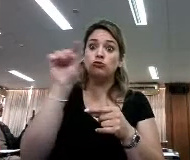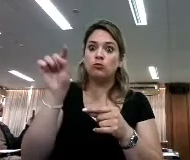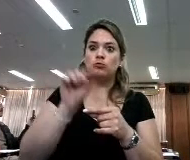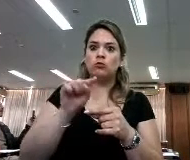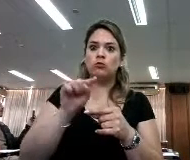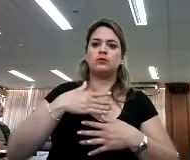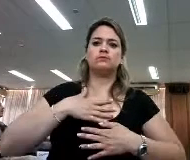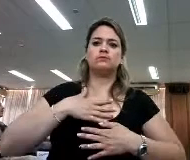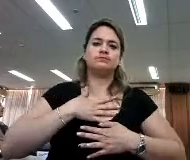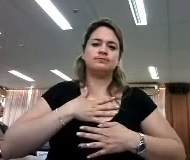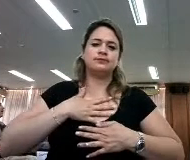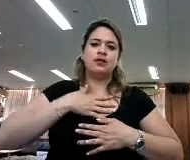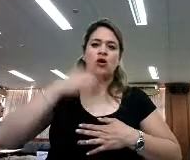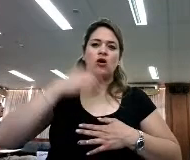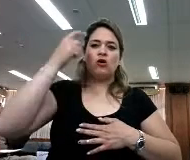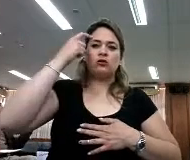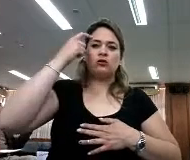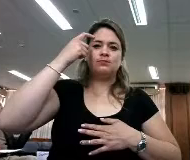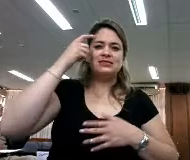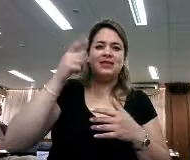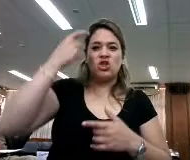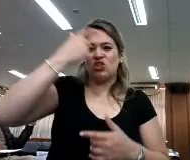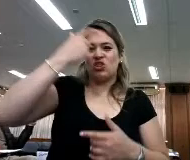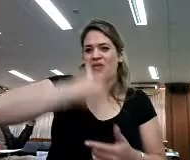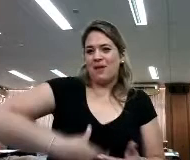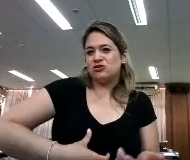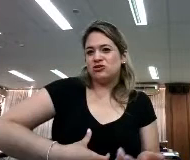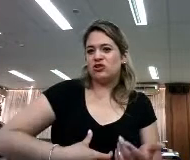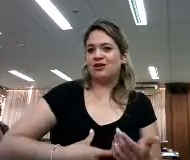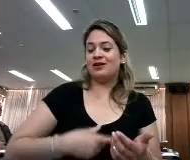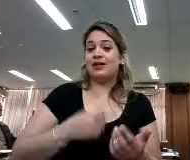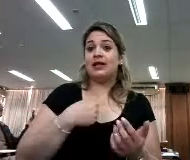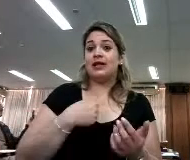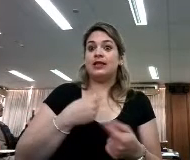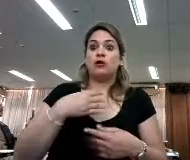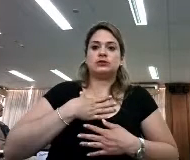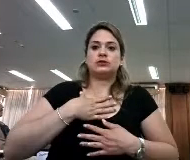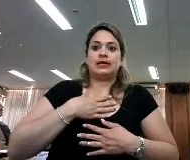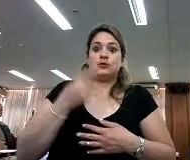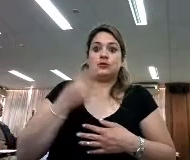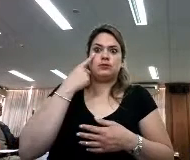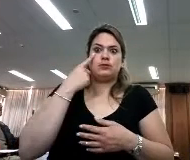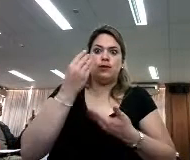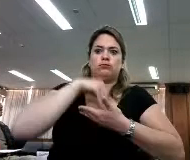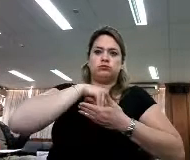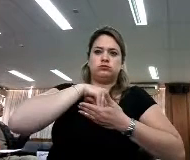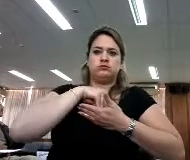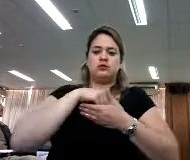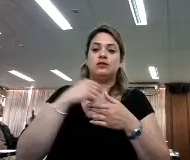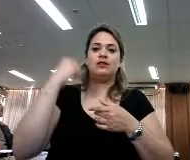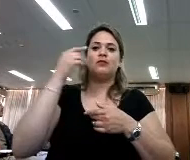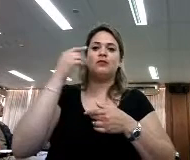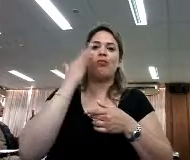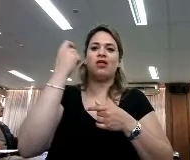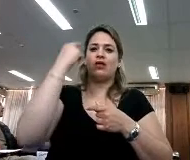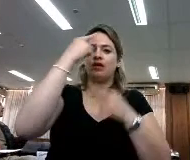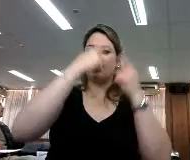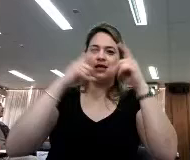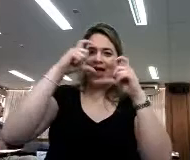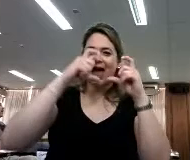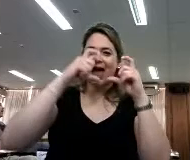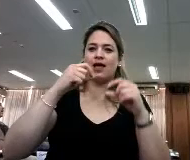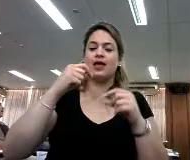sentimientos o pensamientos de alguien, algo oculto que ha hecho o le ha sucedido, puede leerse la tristeza en su rostro, me has leído el